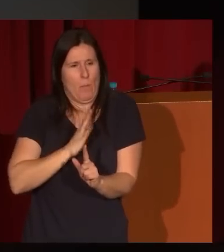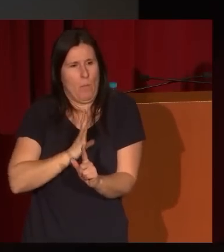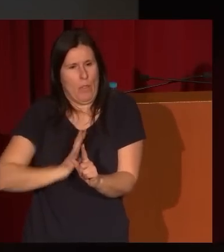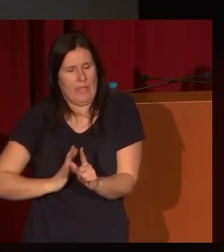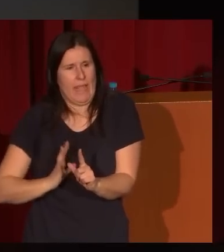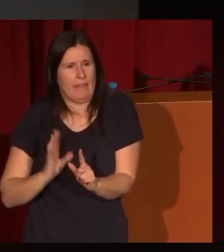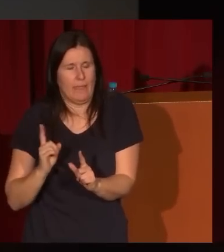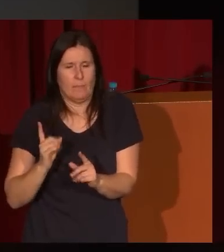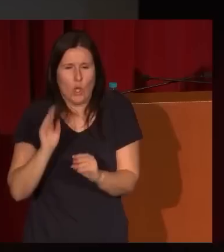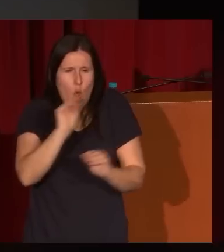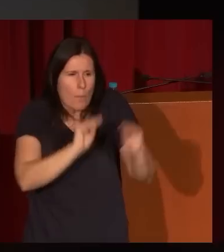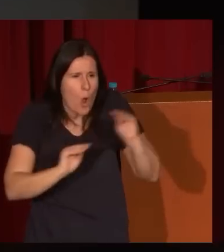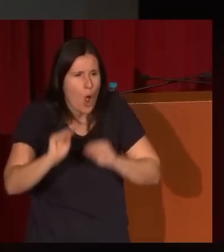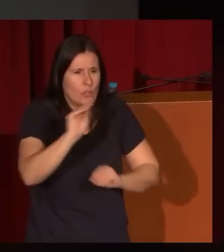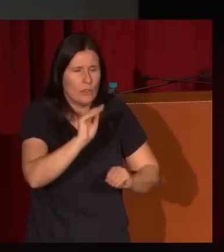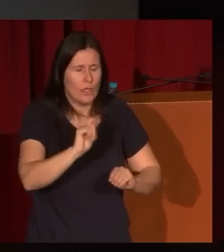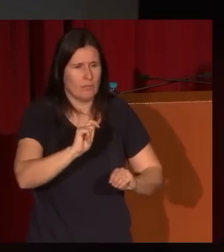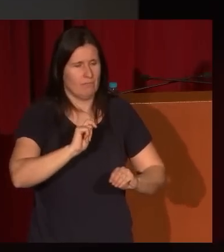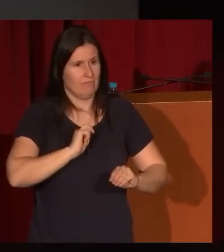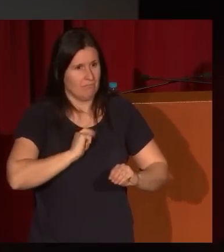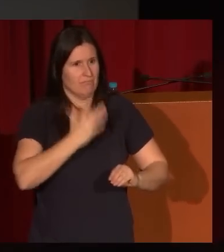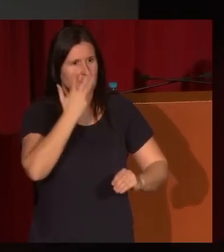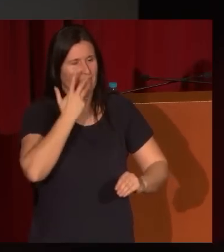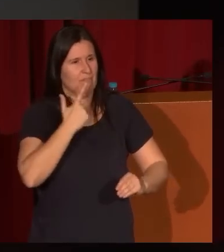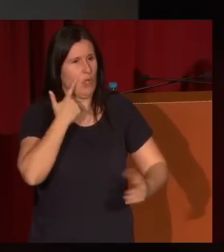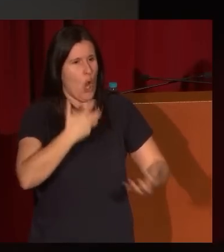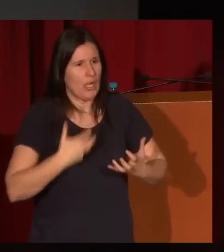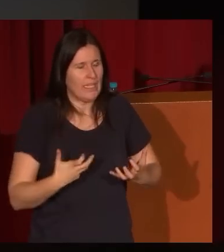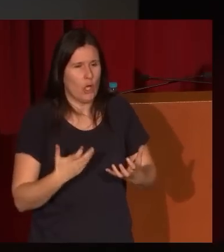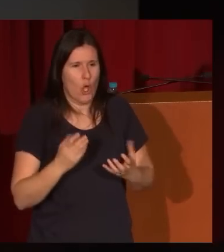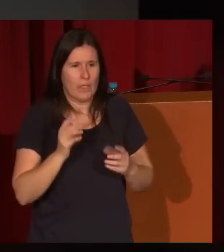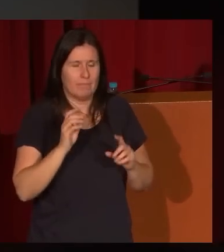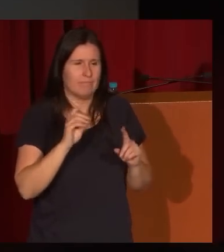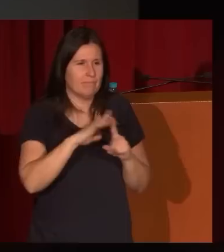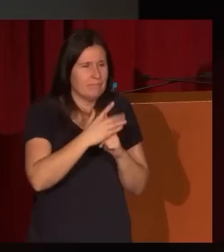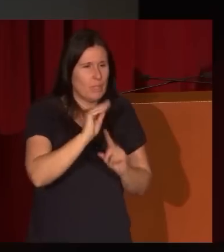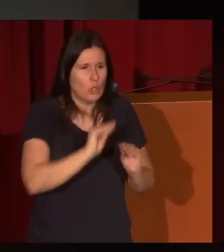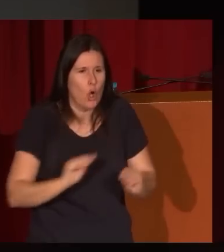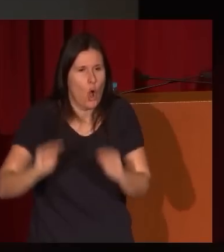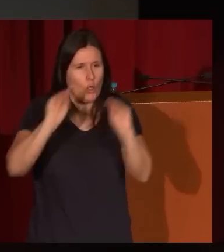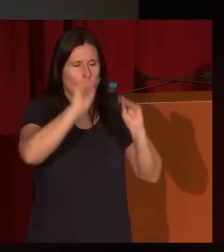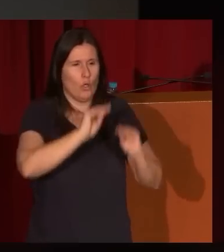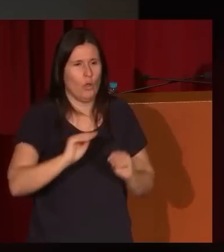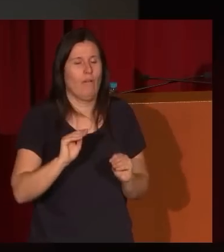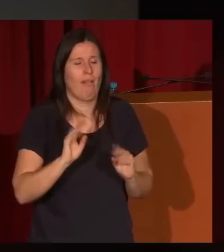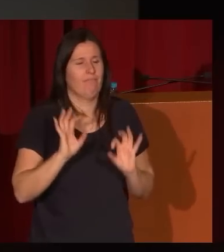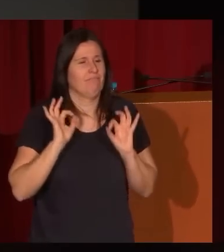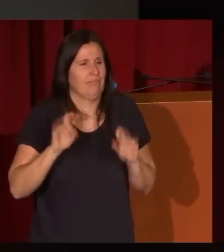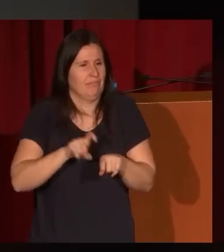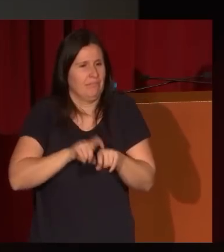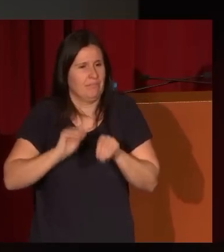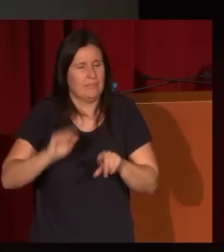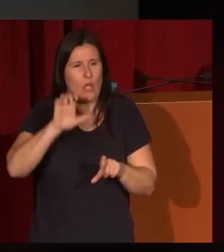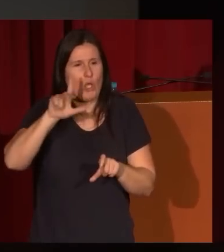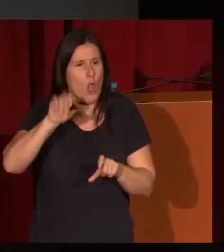composiciones extraordinariamente sugerentes en el colorido y en la entonación es algo que va definiendo paulatinamente la obra de Eugenio Lucas